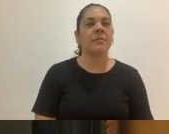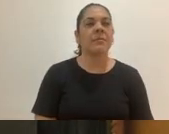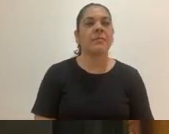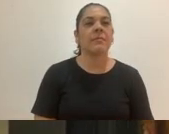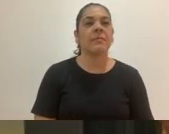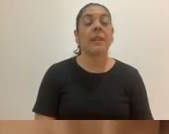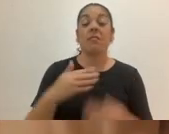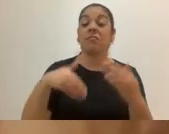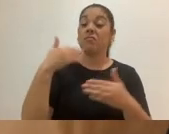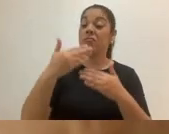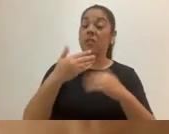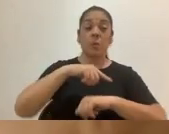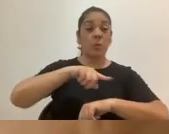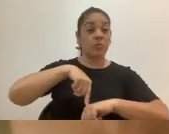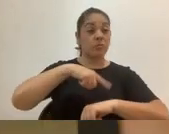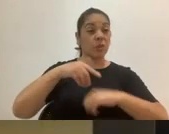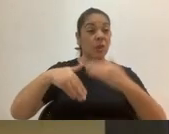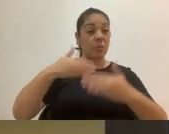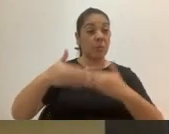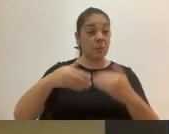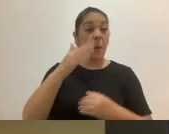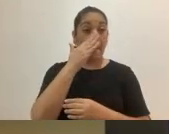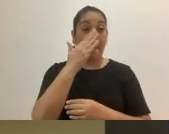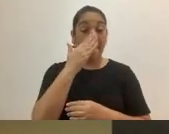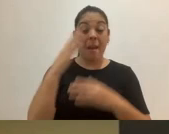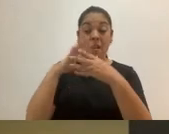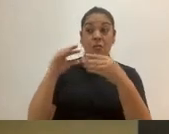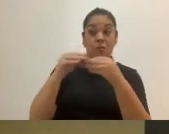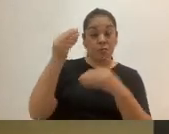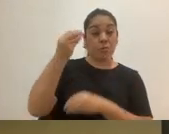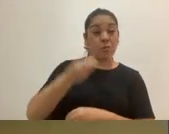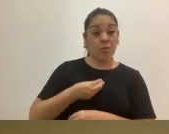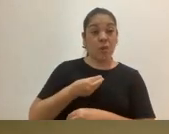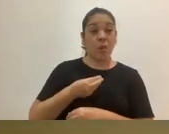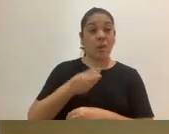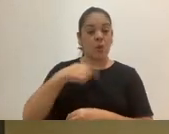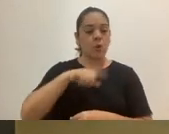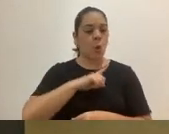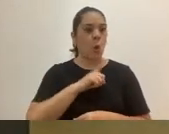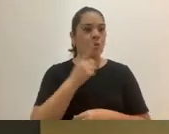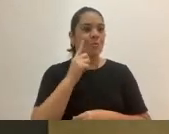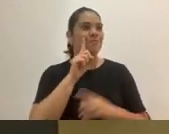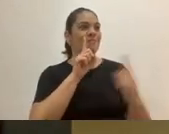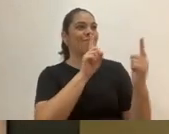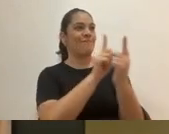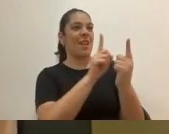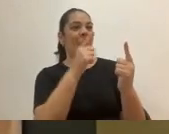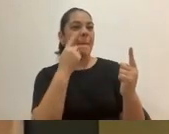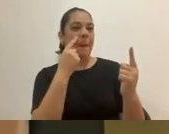Después de un tiempo, mamá nos contó que mi hermano y yo tendríamos que ver a mi padre en un punto de encuentro.